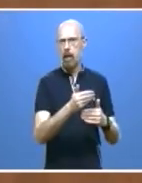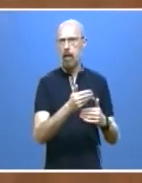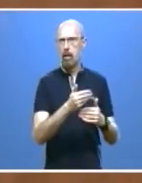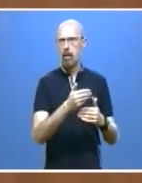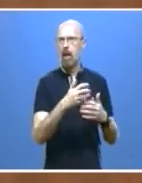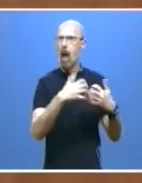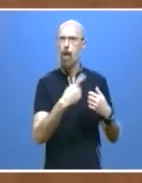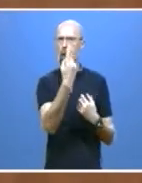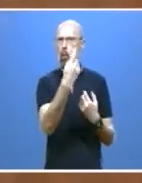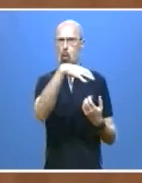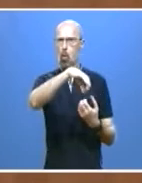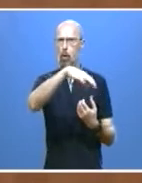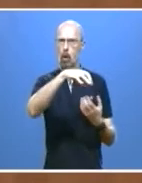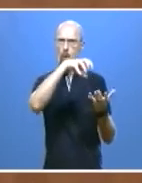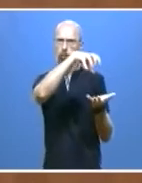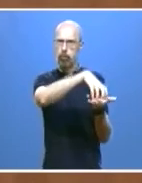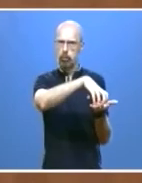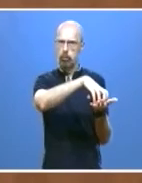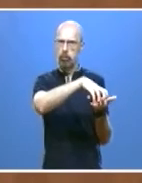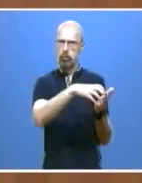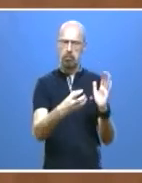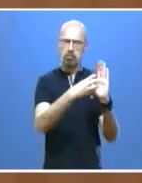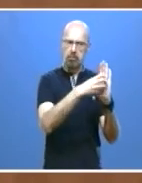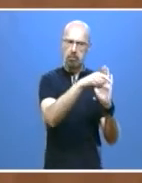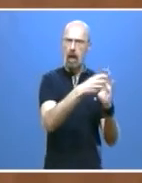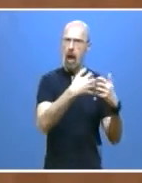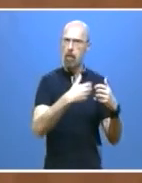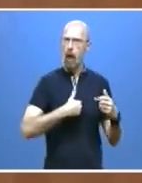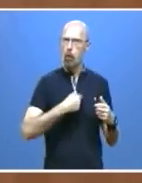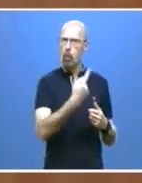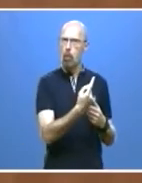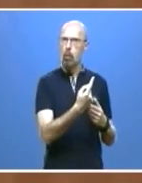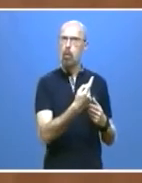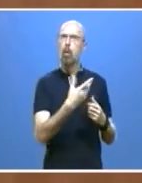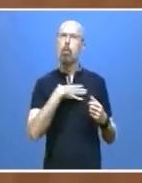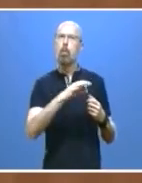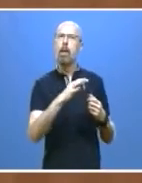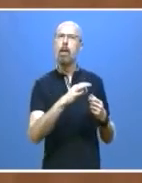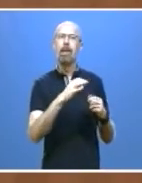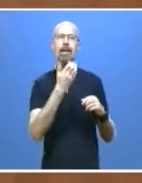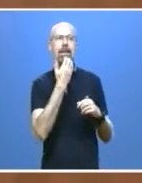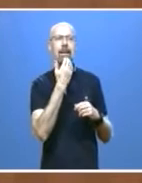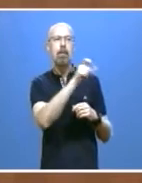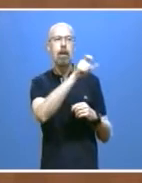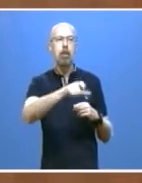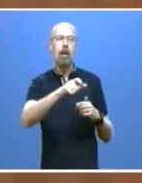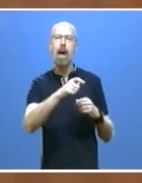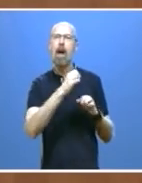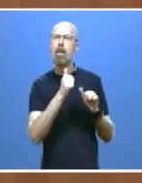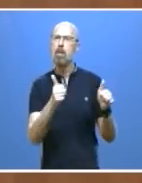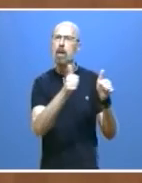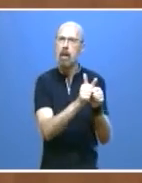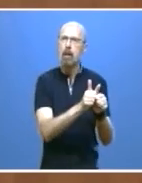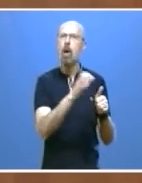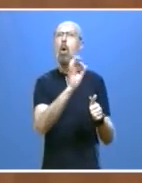tendremos protocolos sociosanitarios para atender a las personas dependientes o aquellas personas que